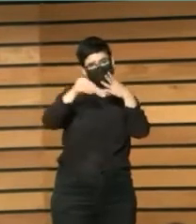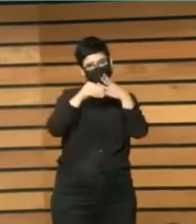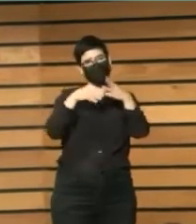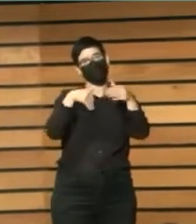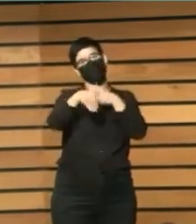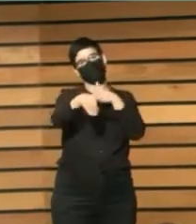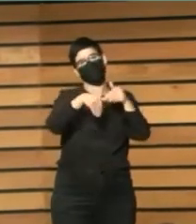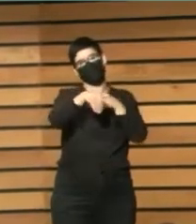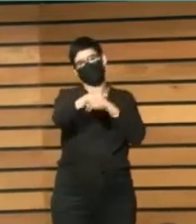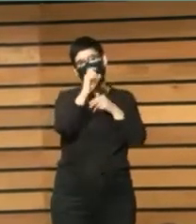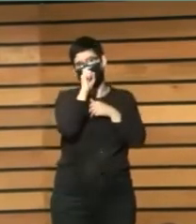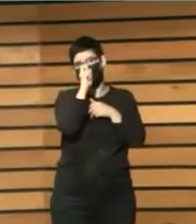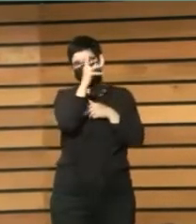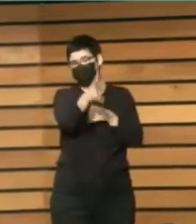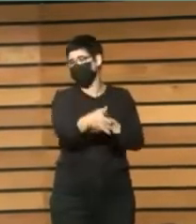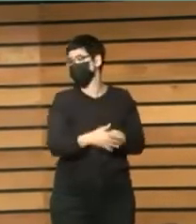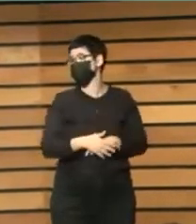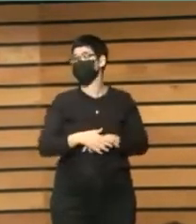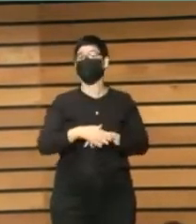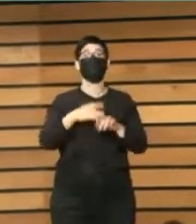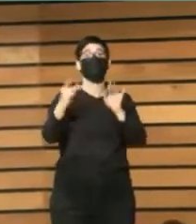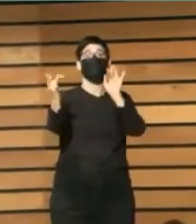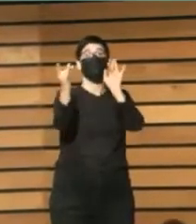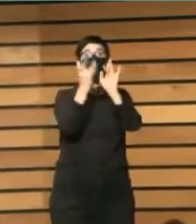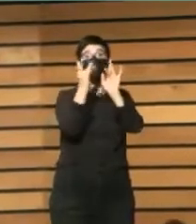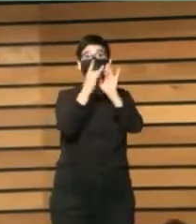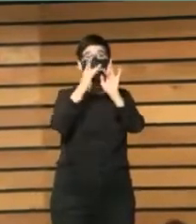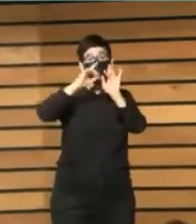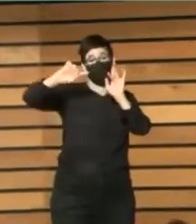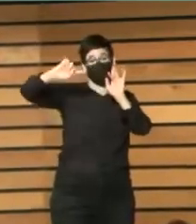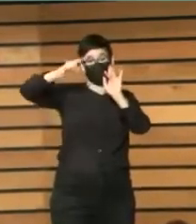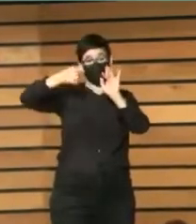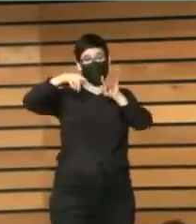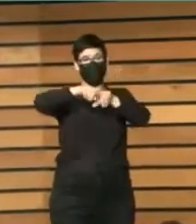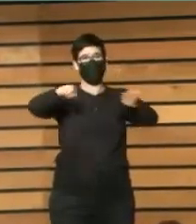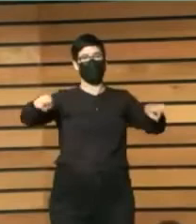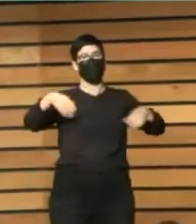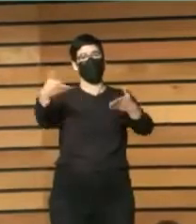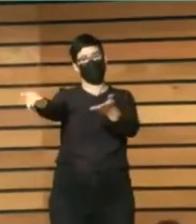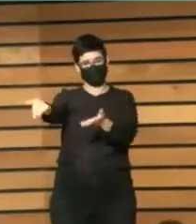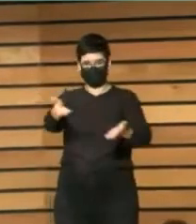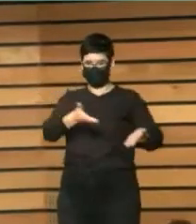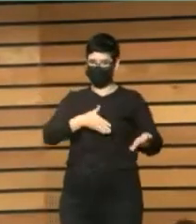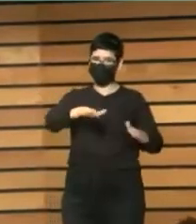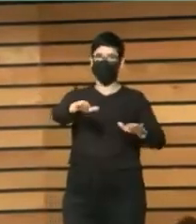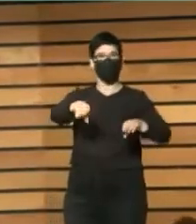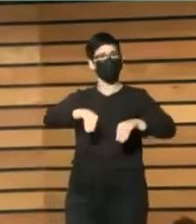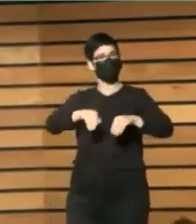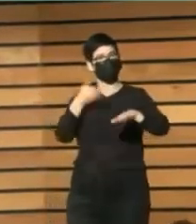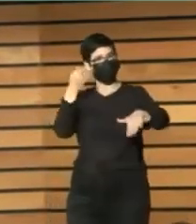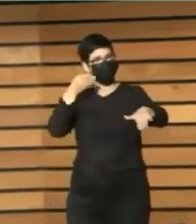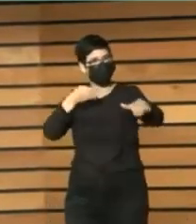La conexión se va a realizar en la primera planta porque es cuando llego, cuando me acogen, cuando me reciben. Hablamos de conectarnos con el mundo.